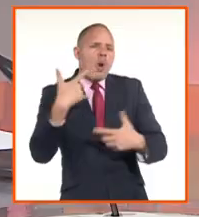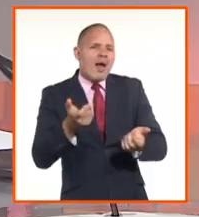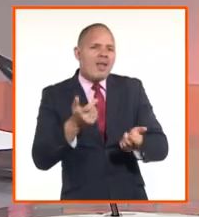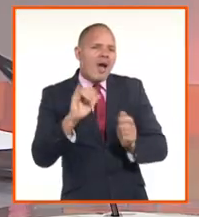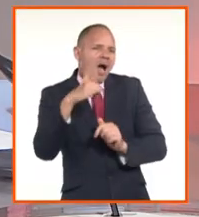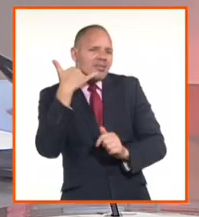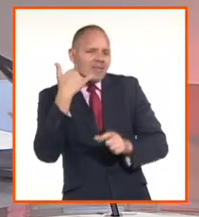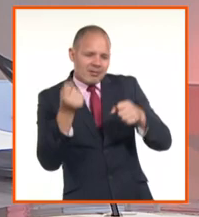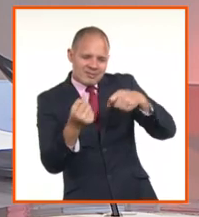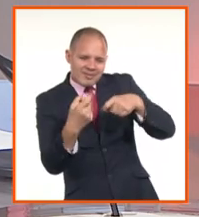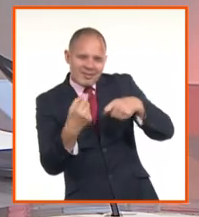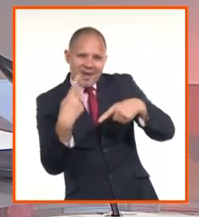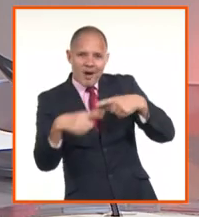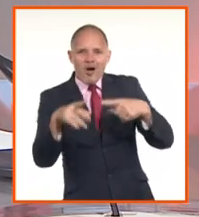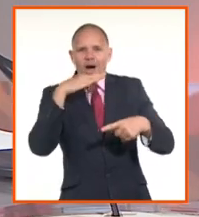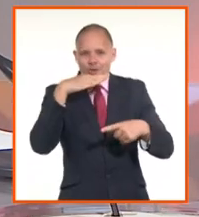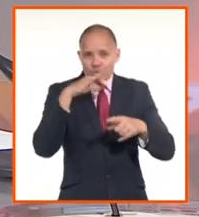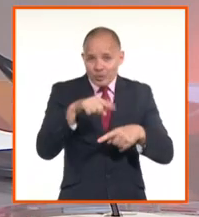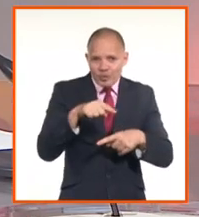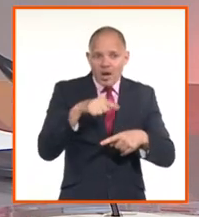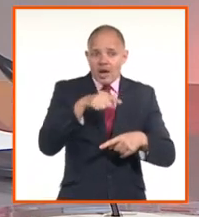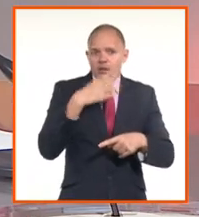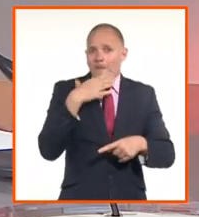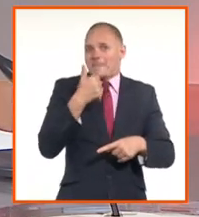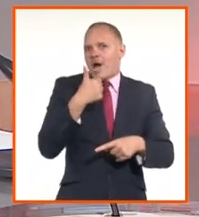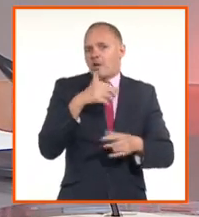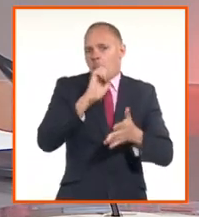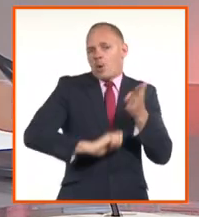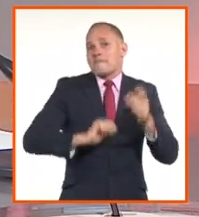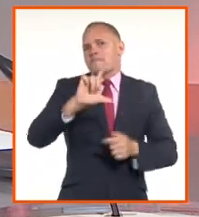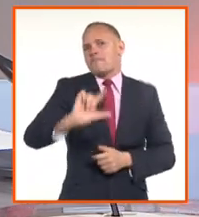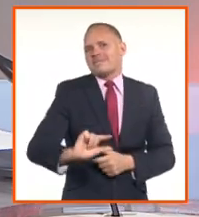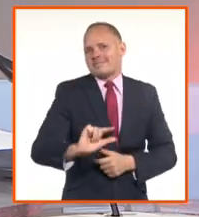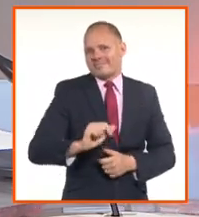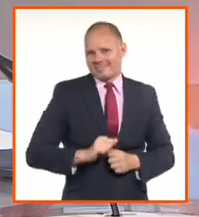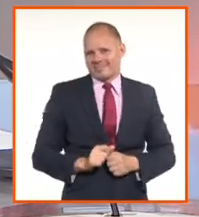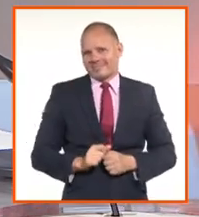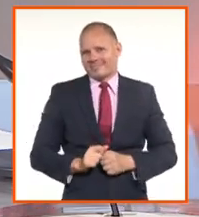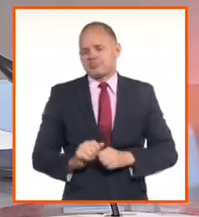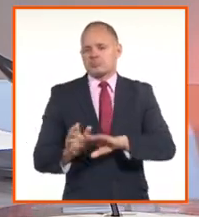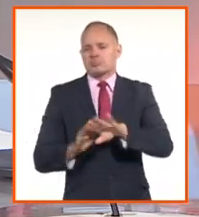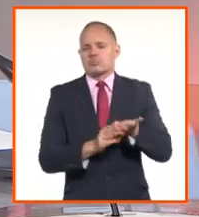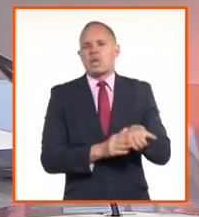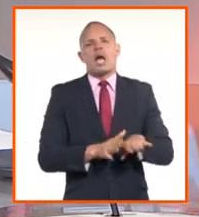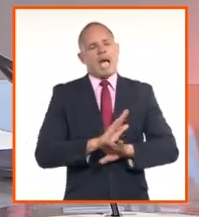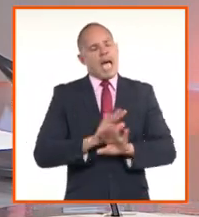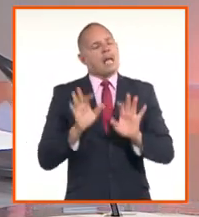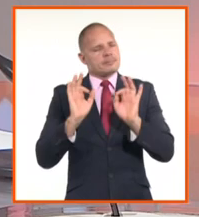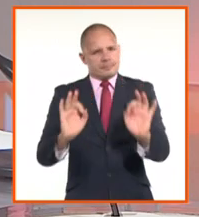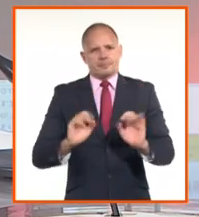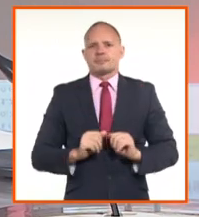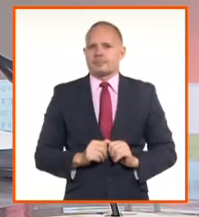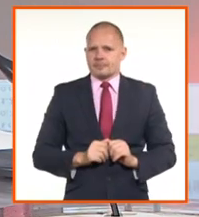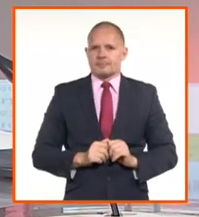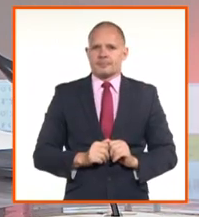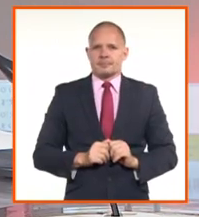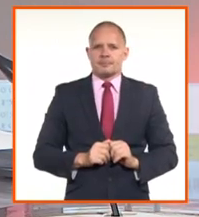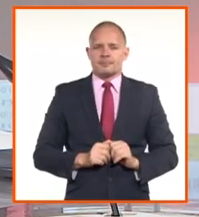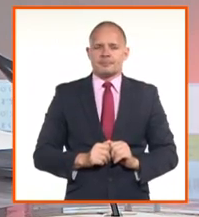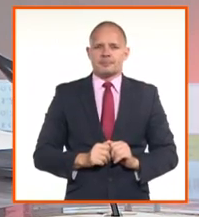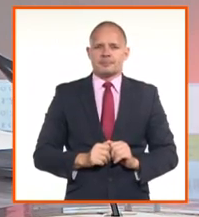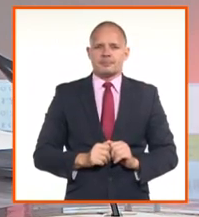Es así. Ese es el resumen de lo que hemos establecido en este primer momento para implementar el mercado cambiar. Yo,